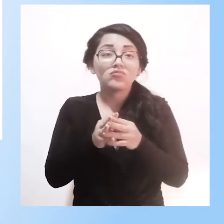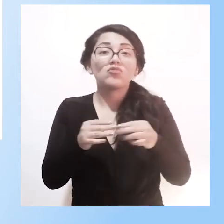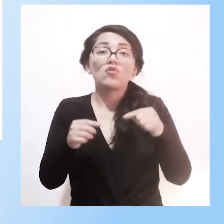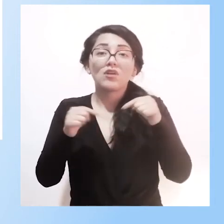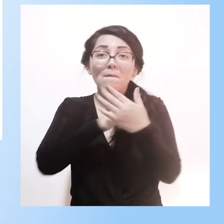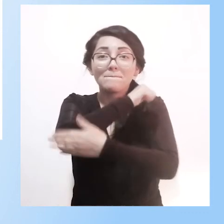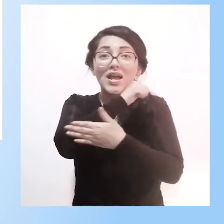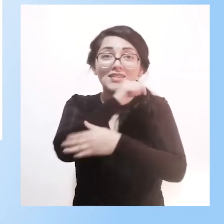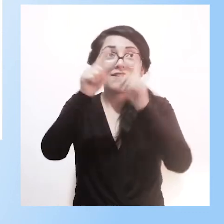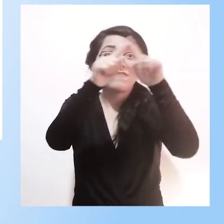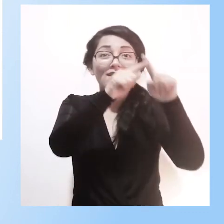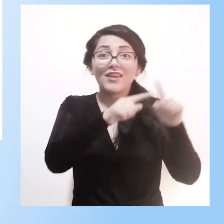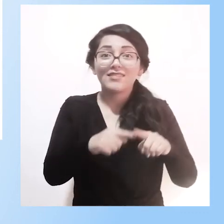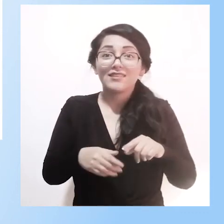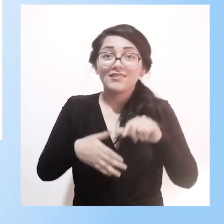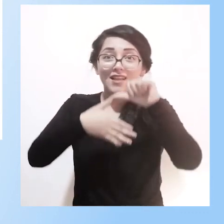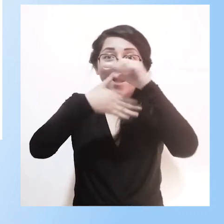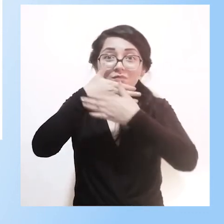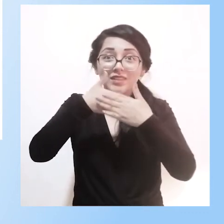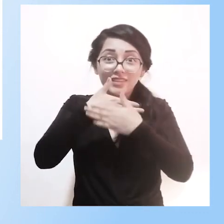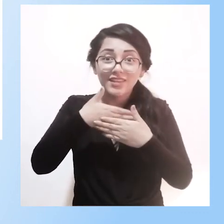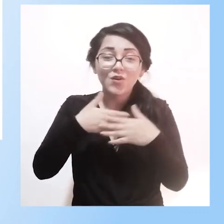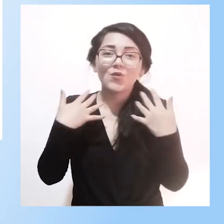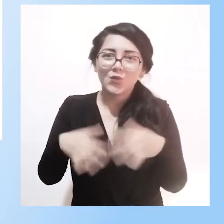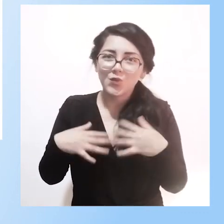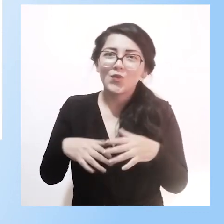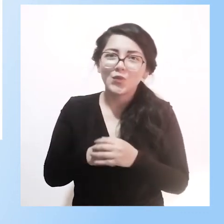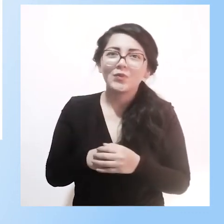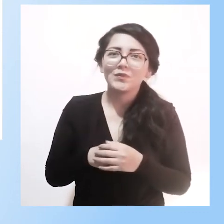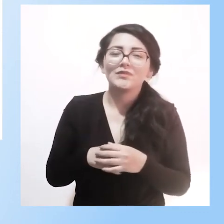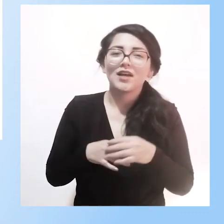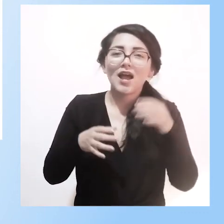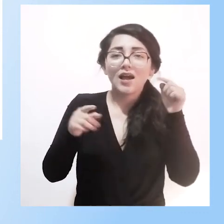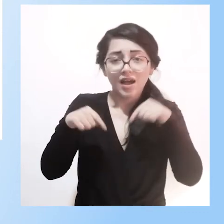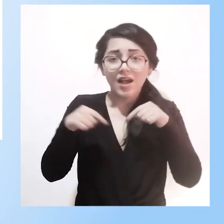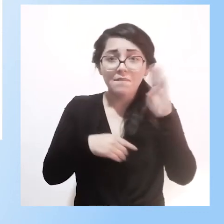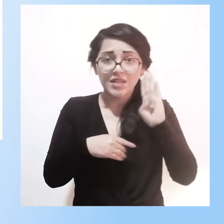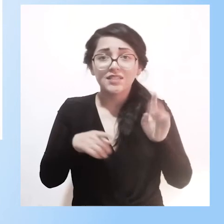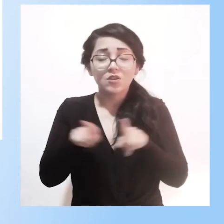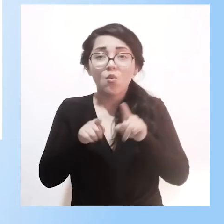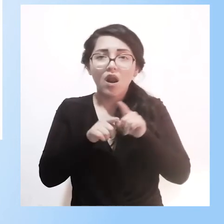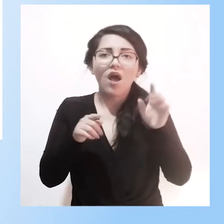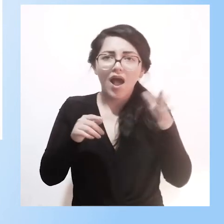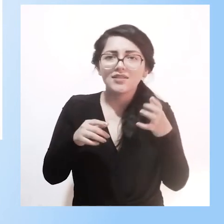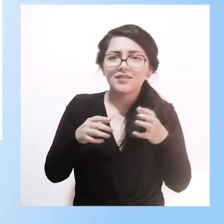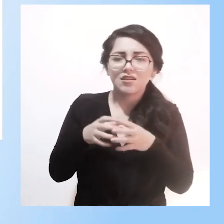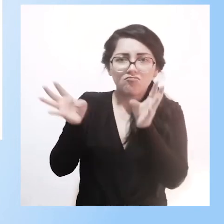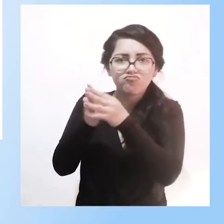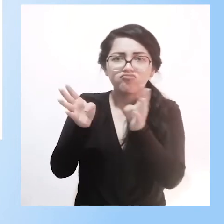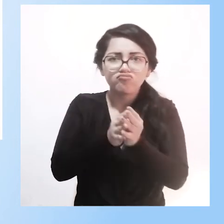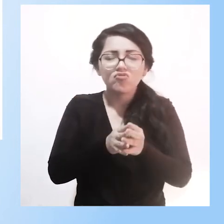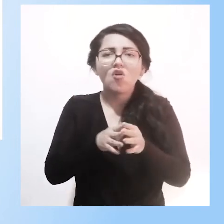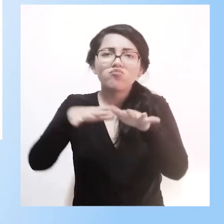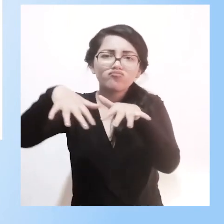porque así como la red, así como los congresos que hacemos acá en Brasil y en otros países, así como la